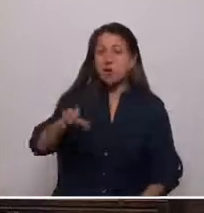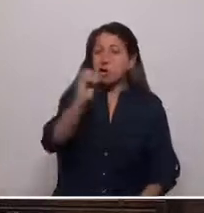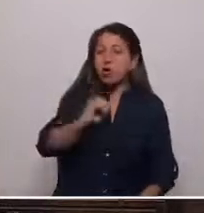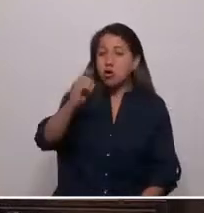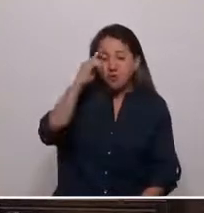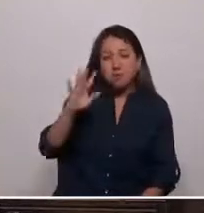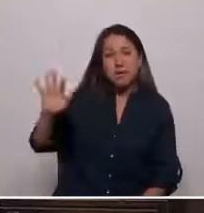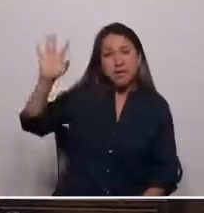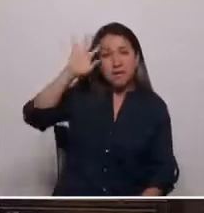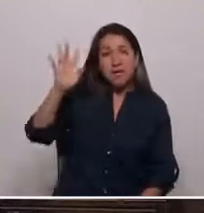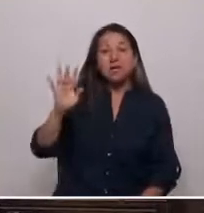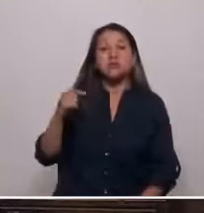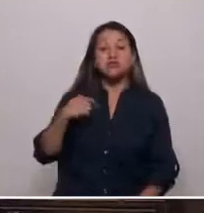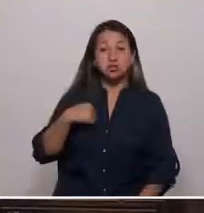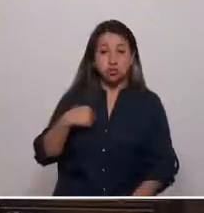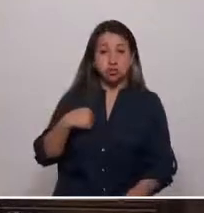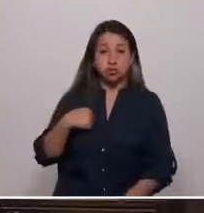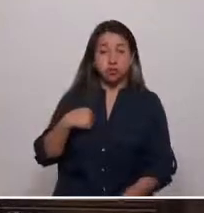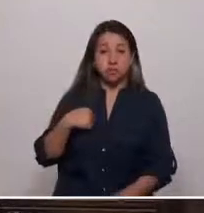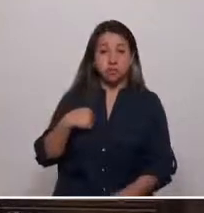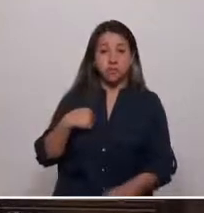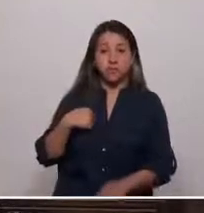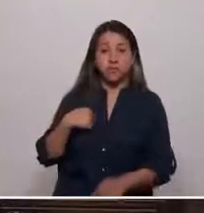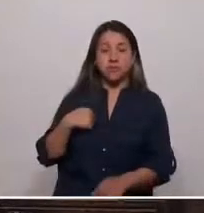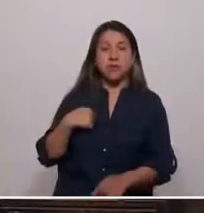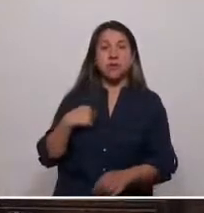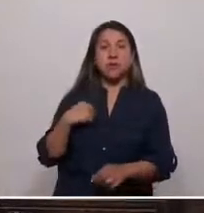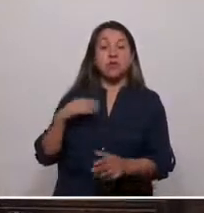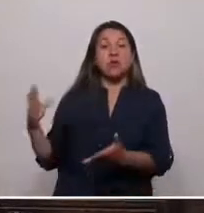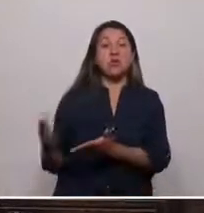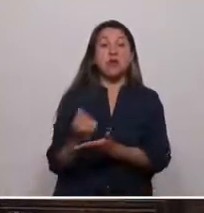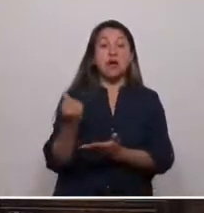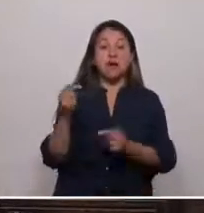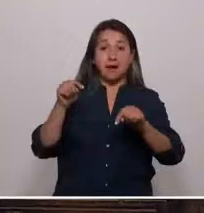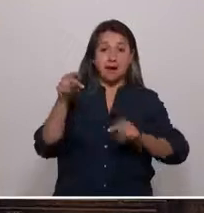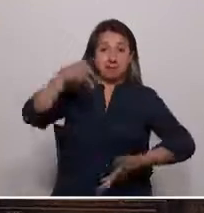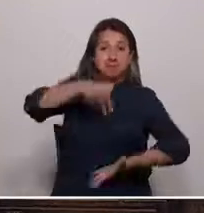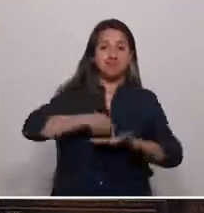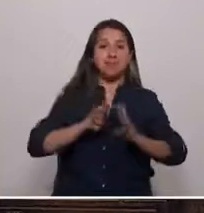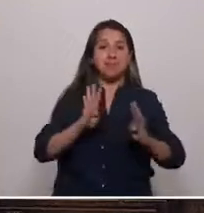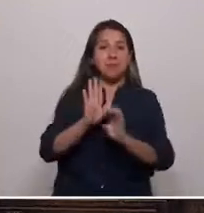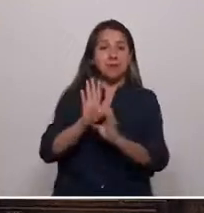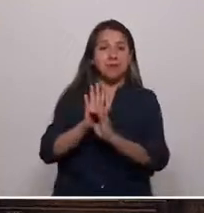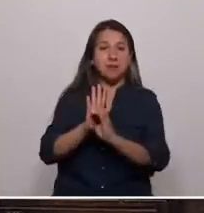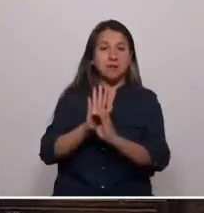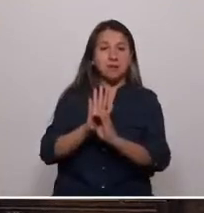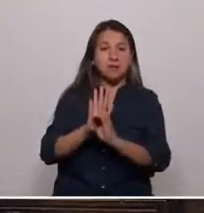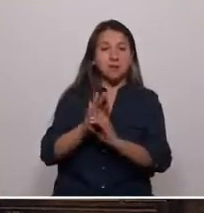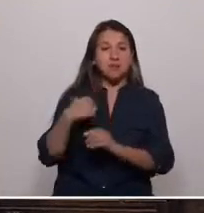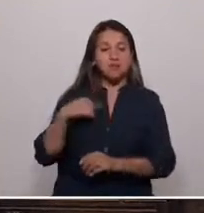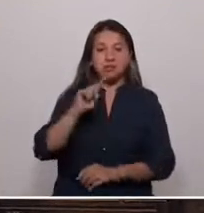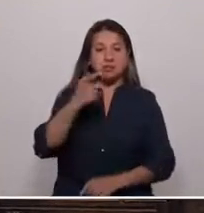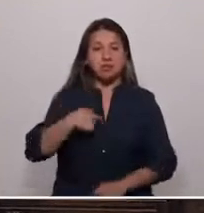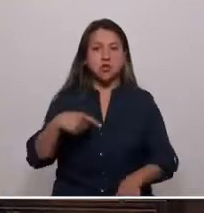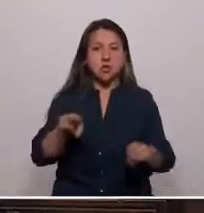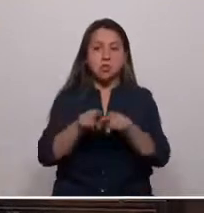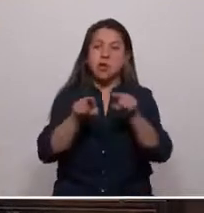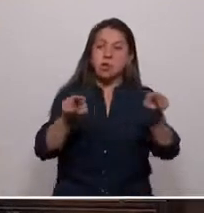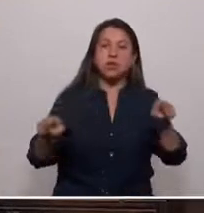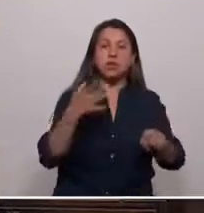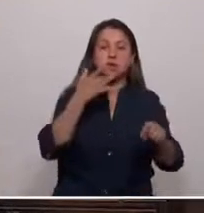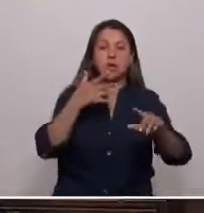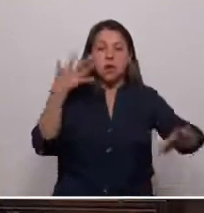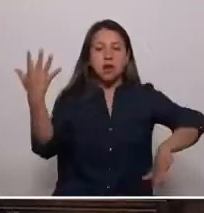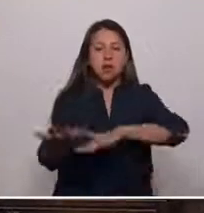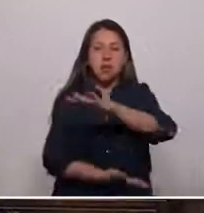no fui partidaria del camino institucional que se siguió para llegar a esta convención. No lo fui porque me parece que la revuelta social que le